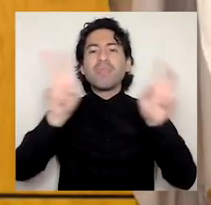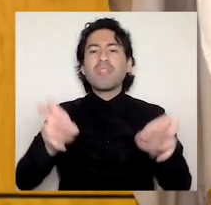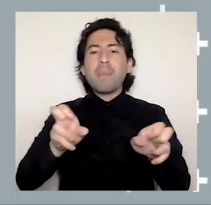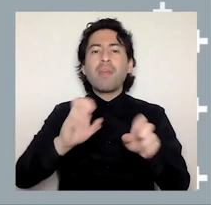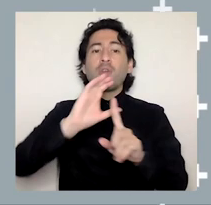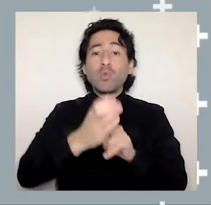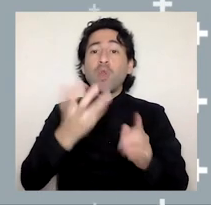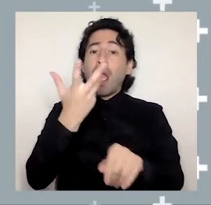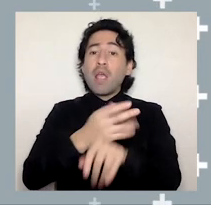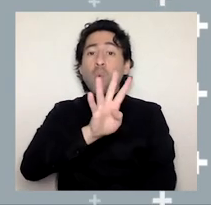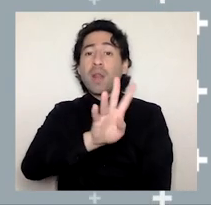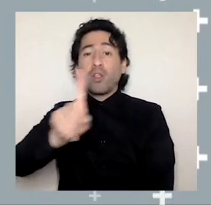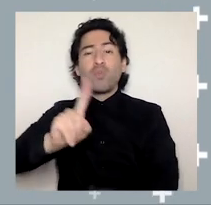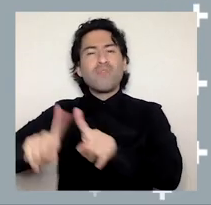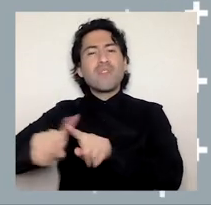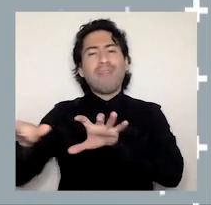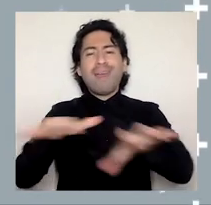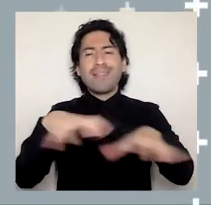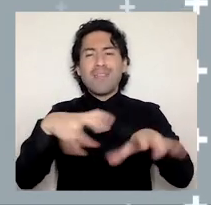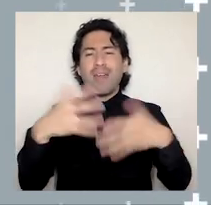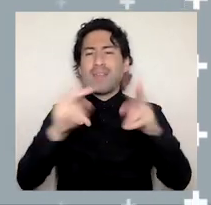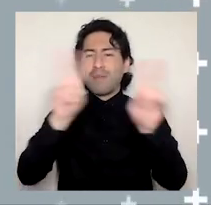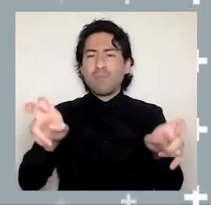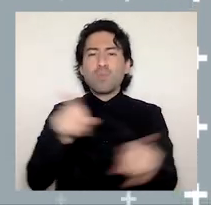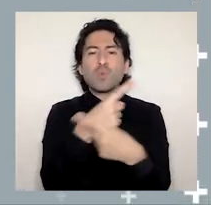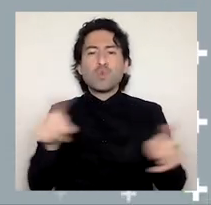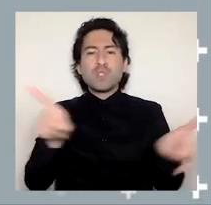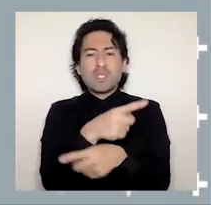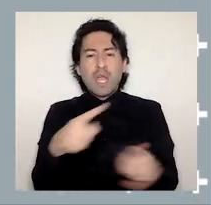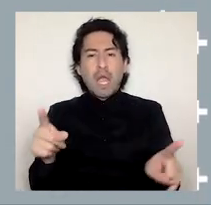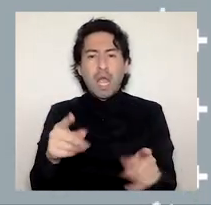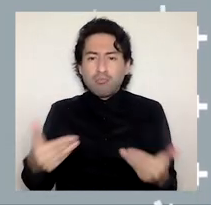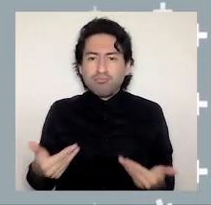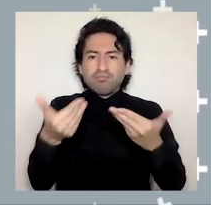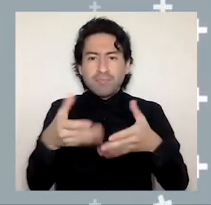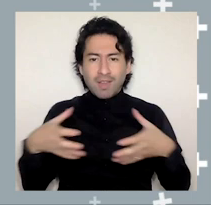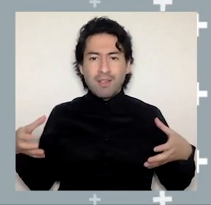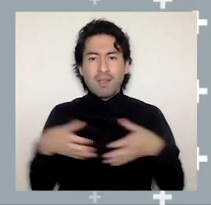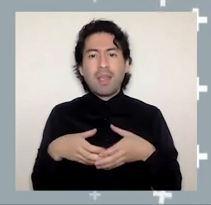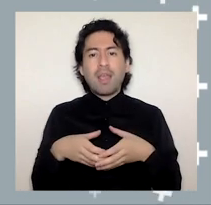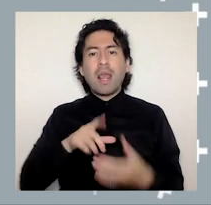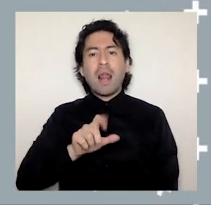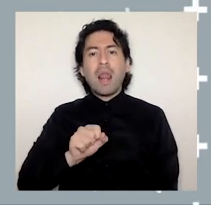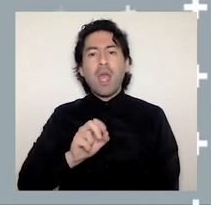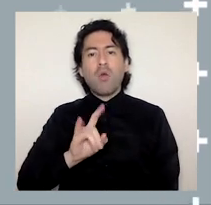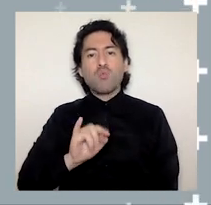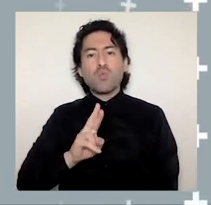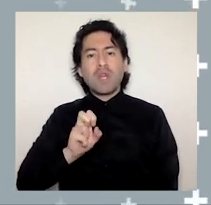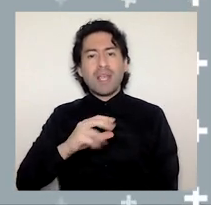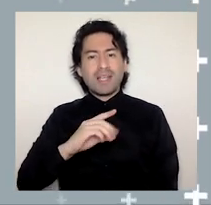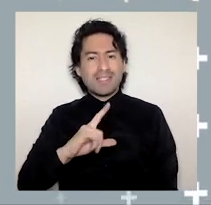se efectuaron 41 actividades de artes musicales ofrecidos por el Conservatorio de Música Laurencia